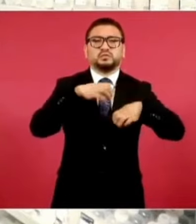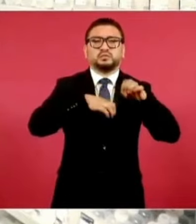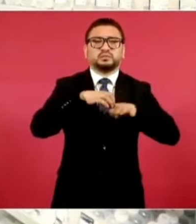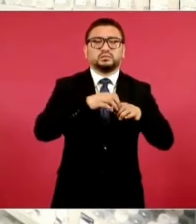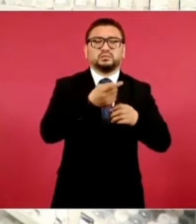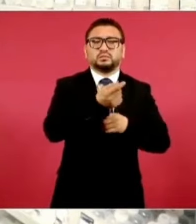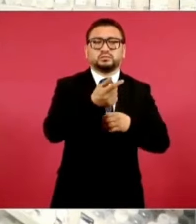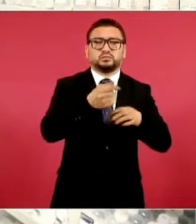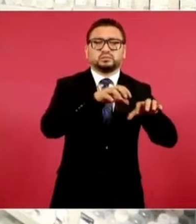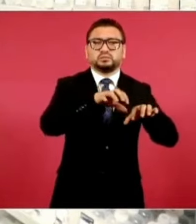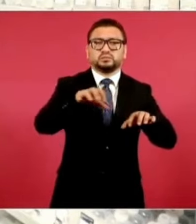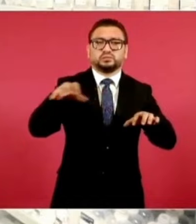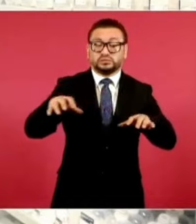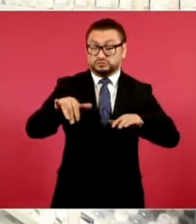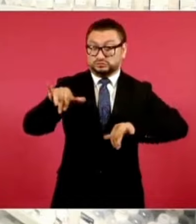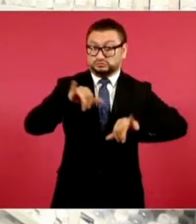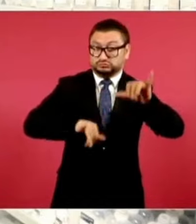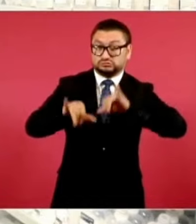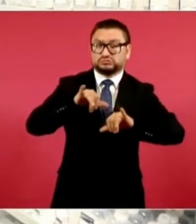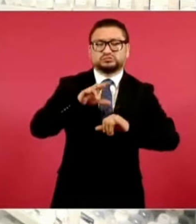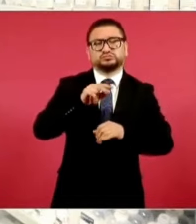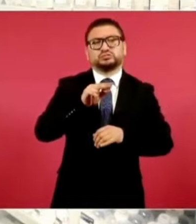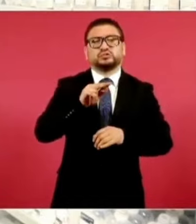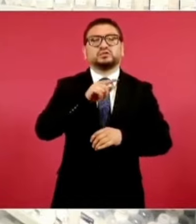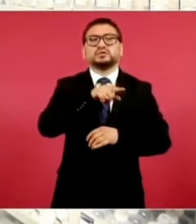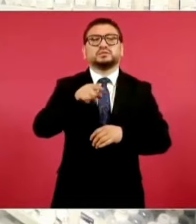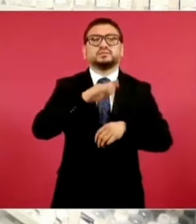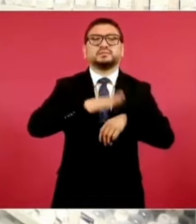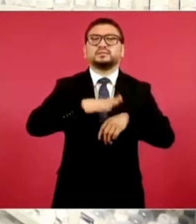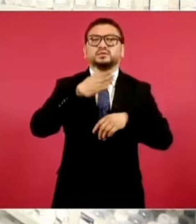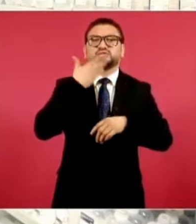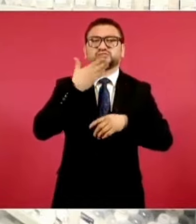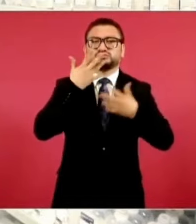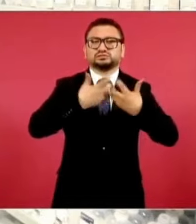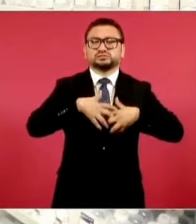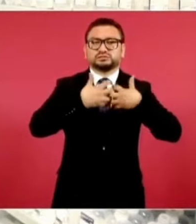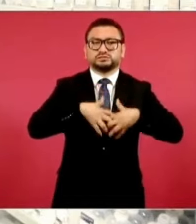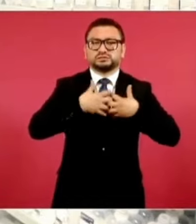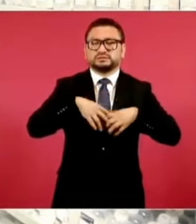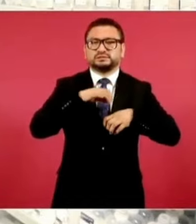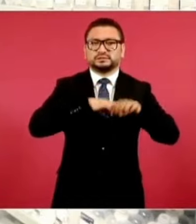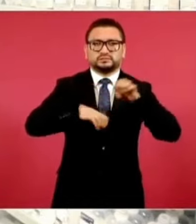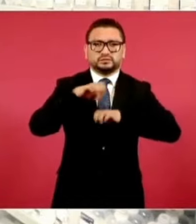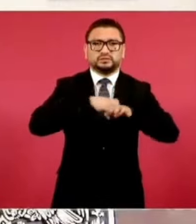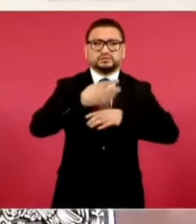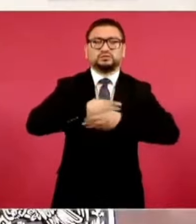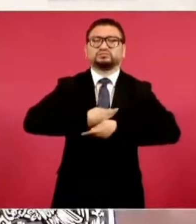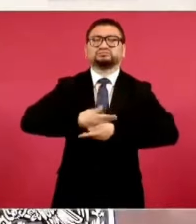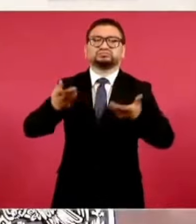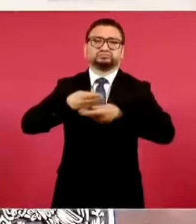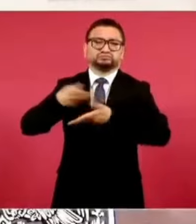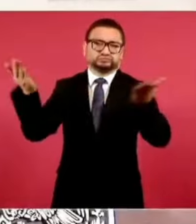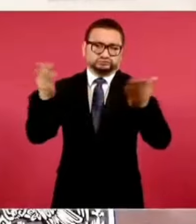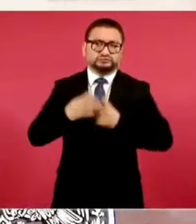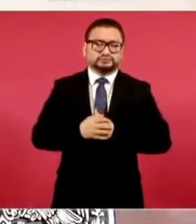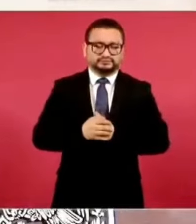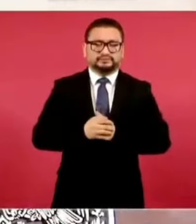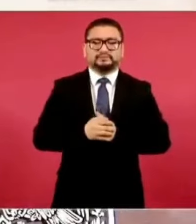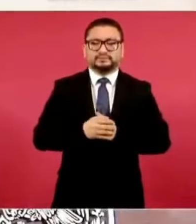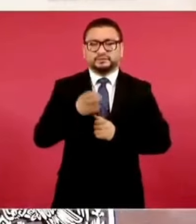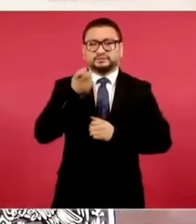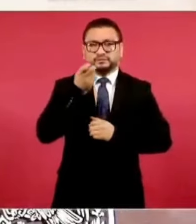tampoco eran laboratorios, eran principalmente empresas distribuidoras. En ese